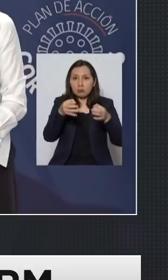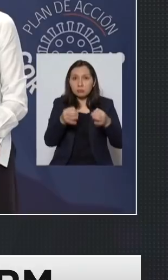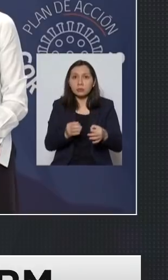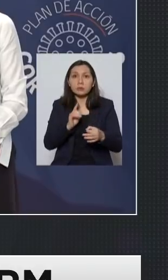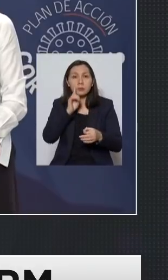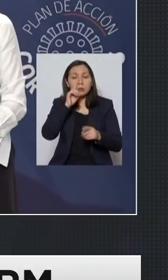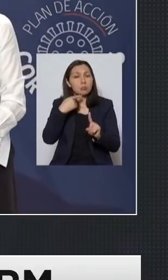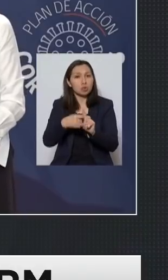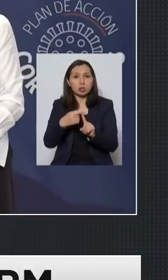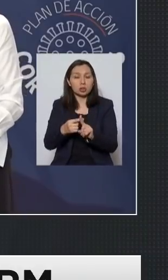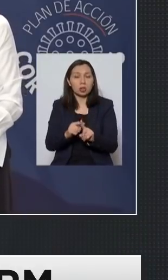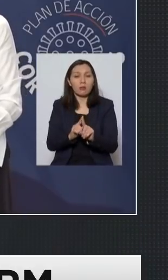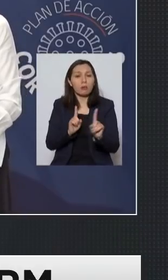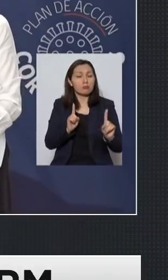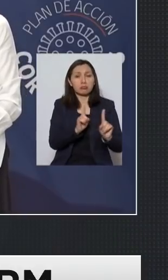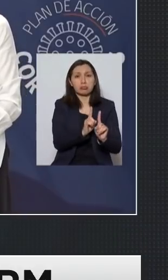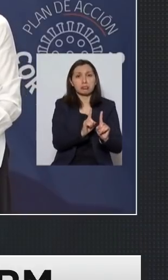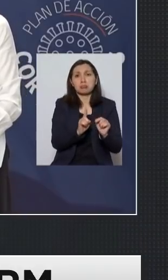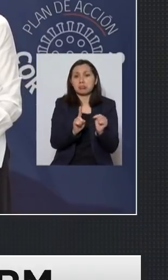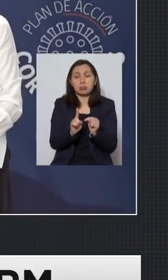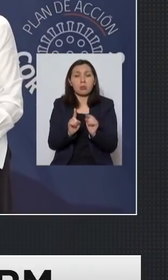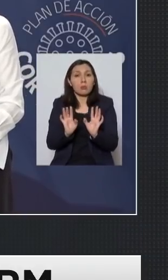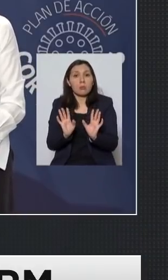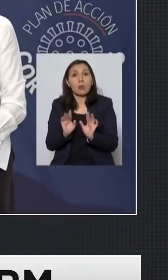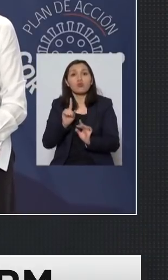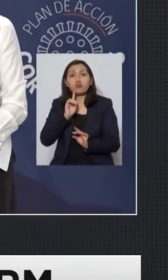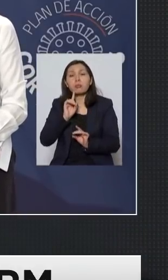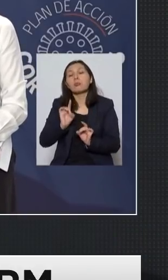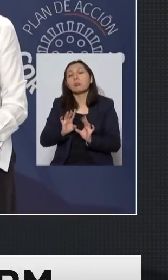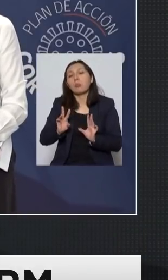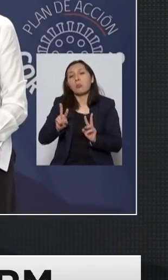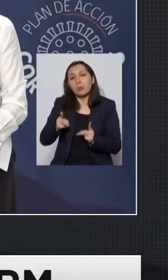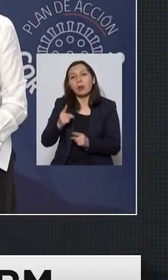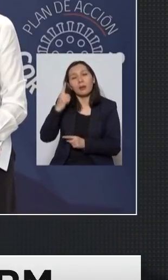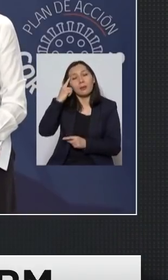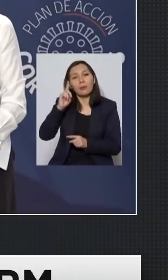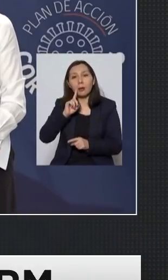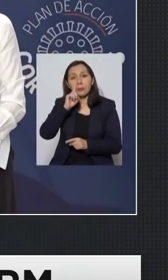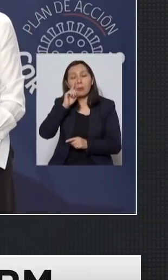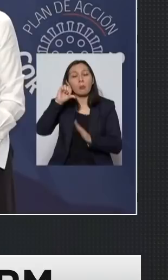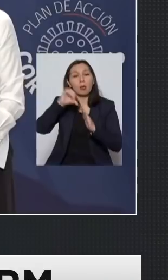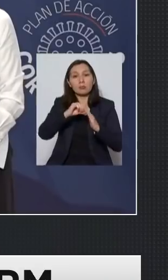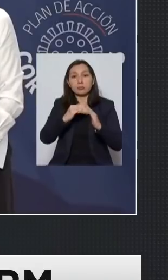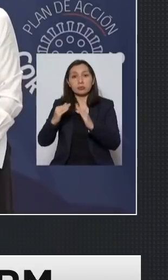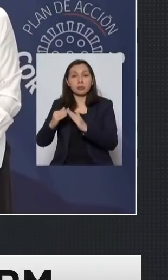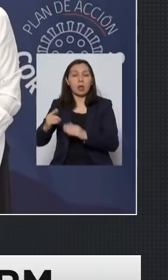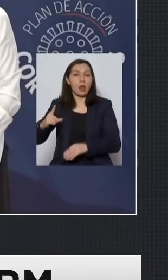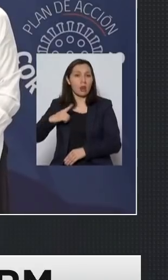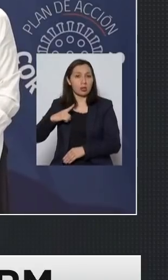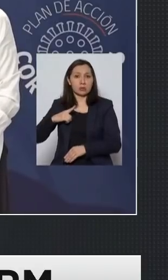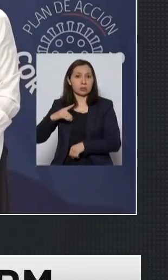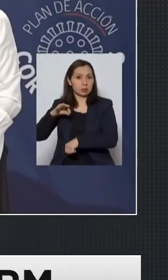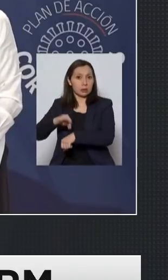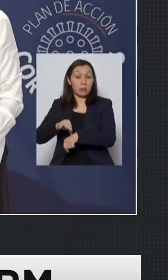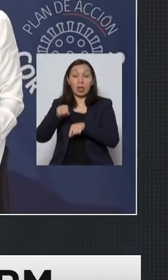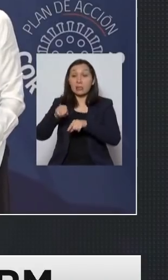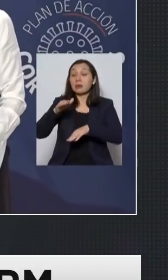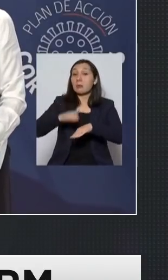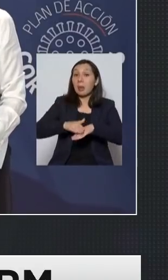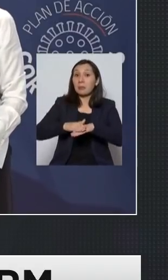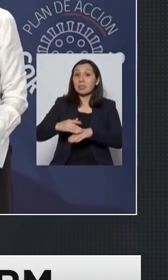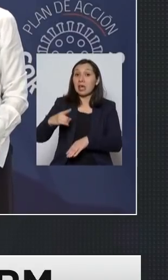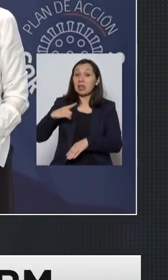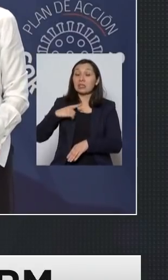positivo como si en realidad tuvieran el PCR positivo para términos de cuarentena y licencia este permiso de